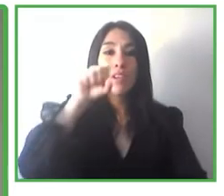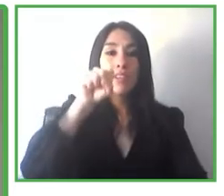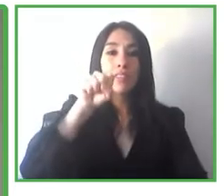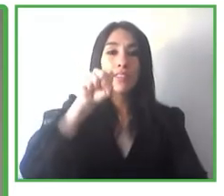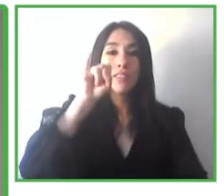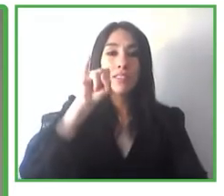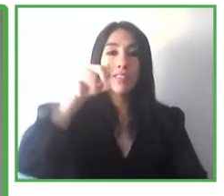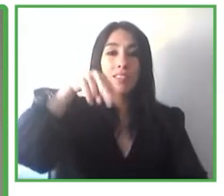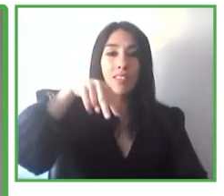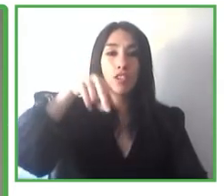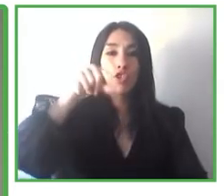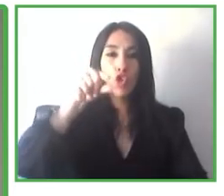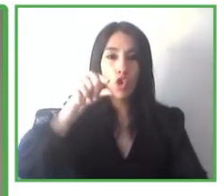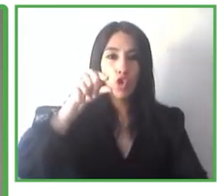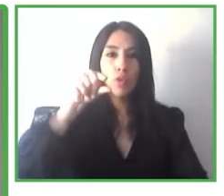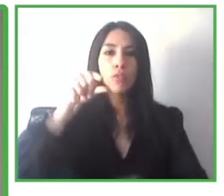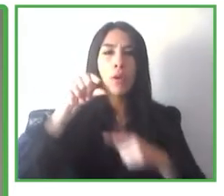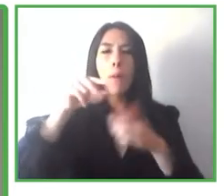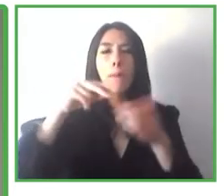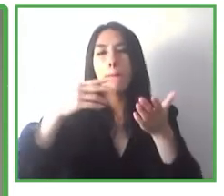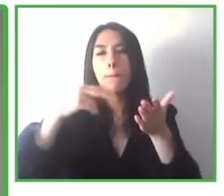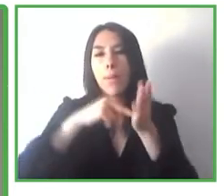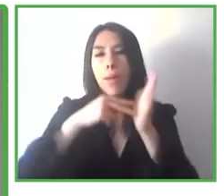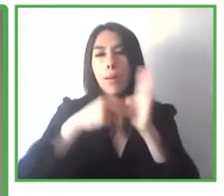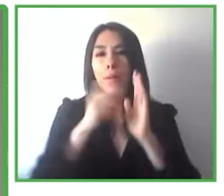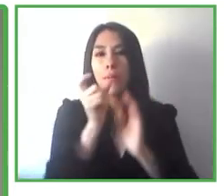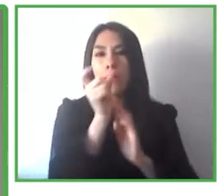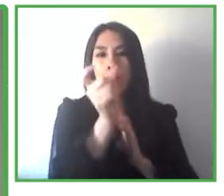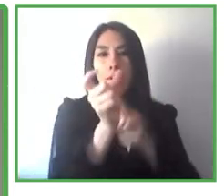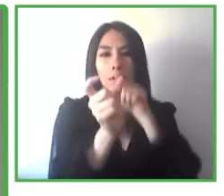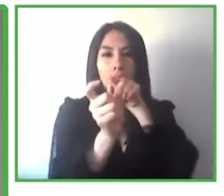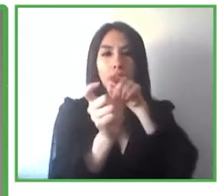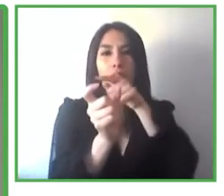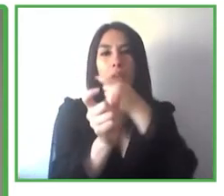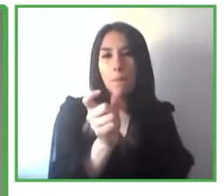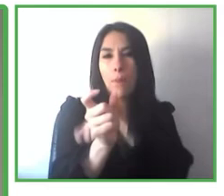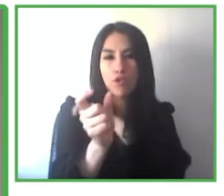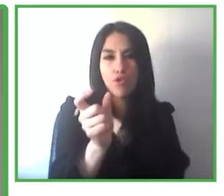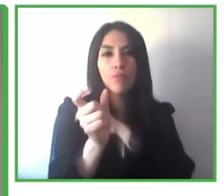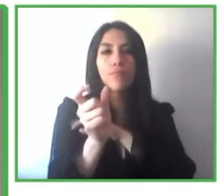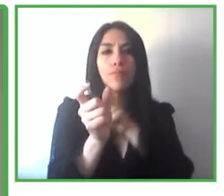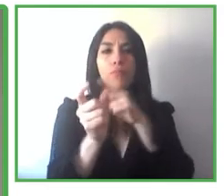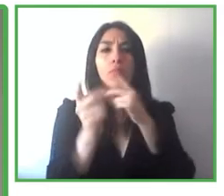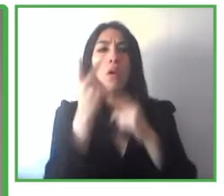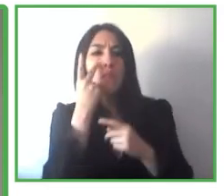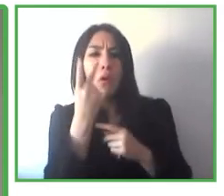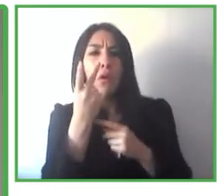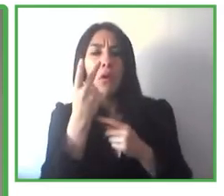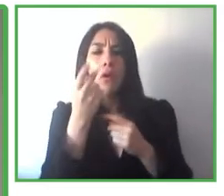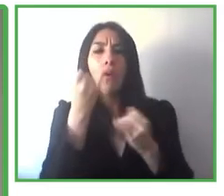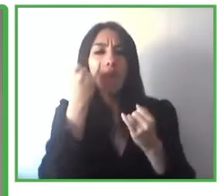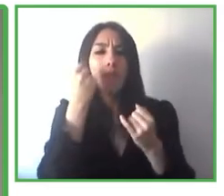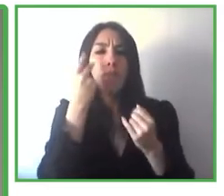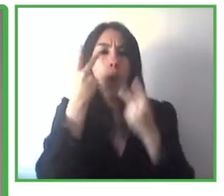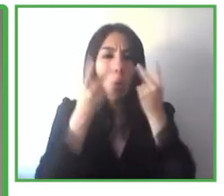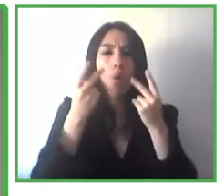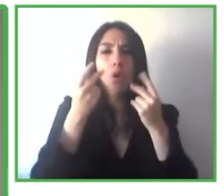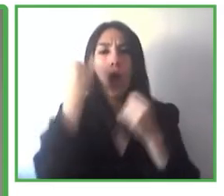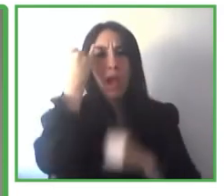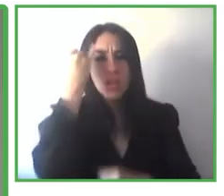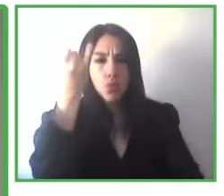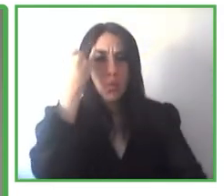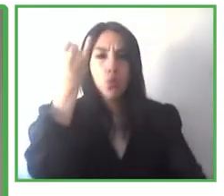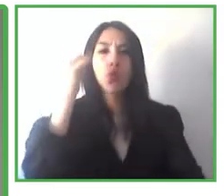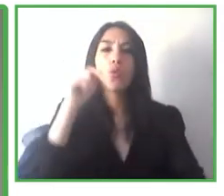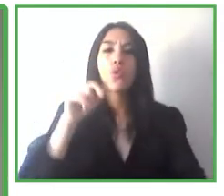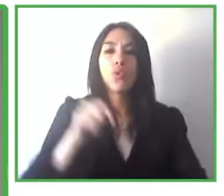viendo a través de la inteligencia artificial Por otro lado también tenemos a Raúl